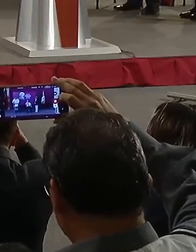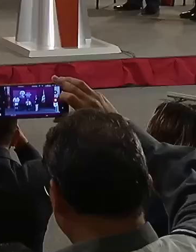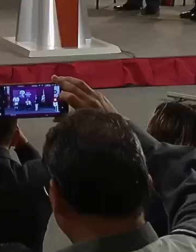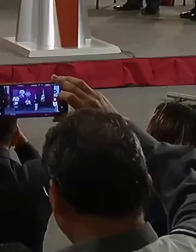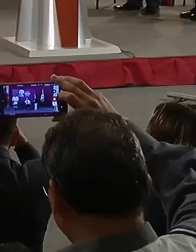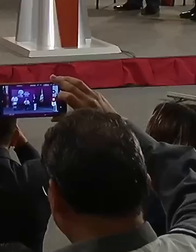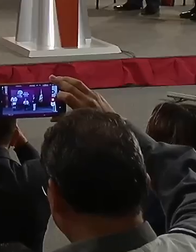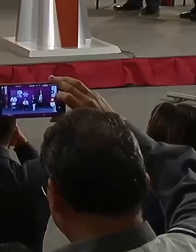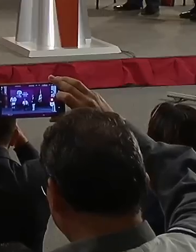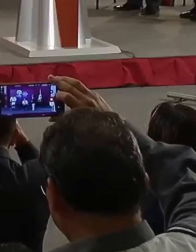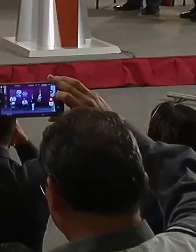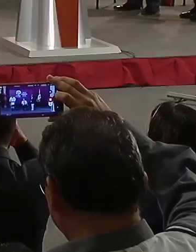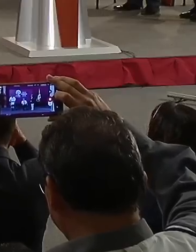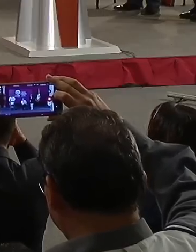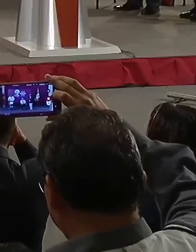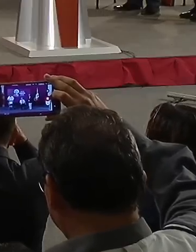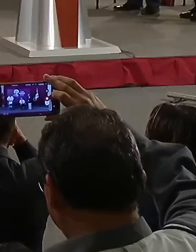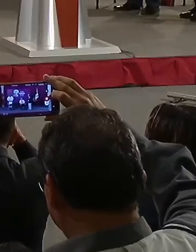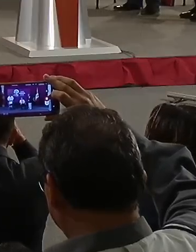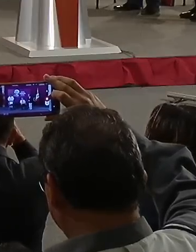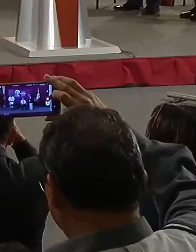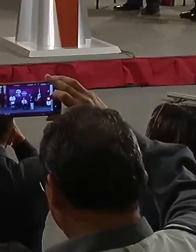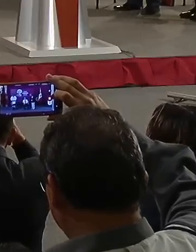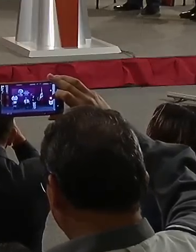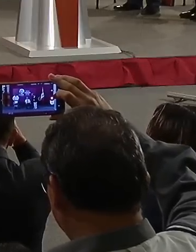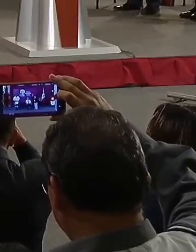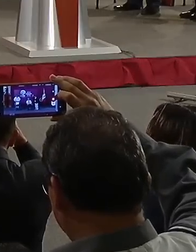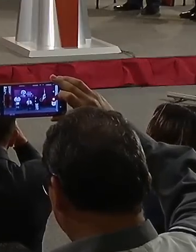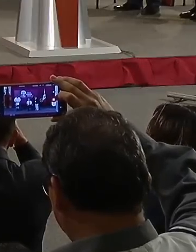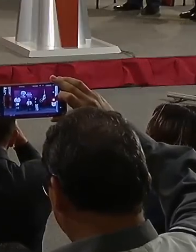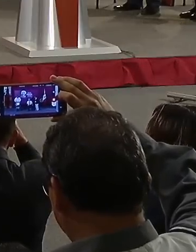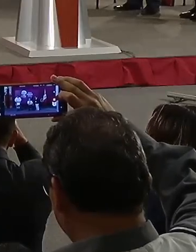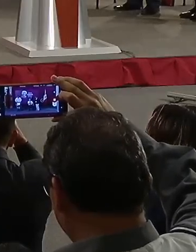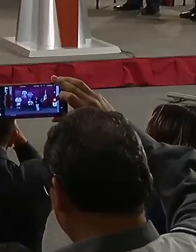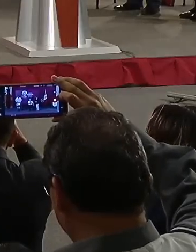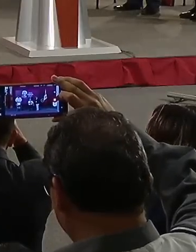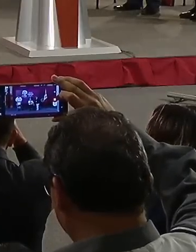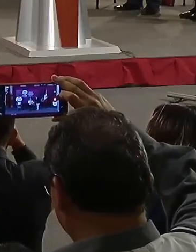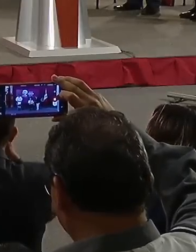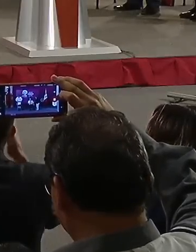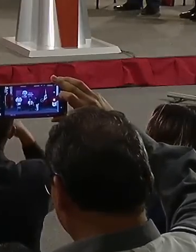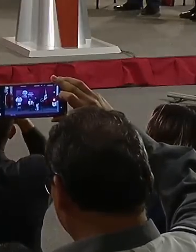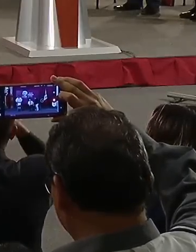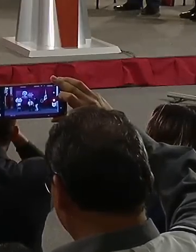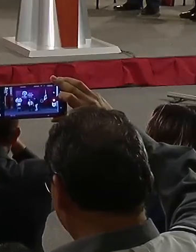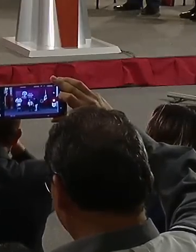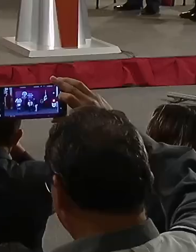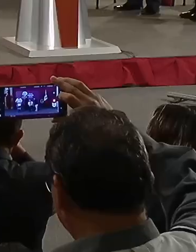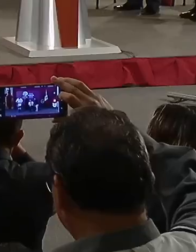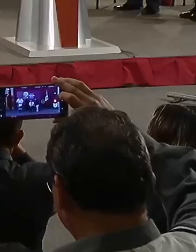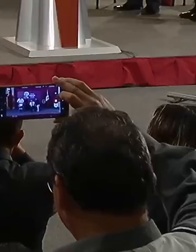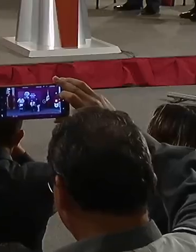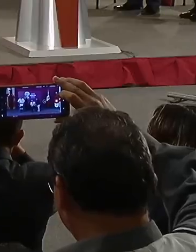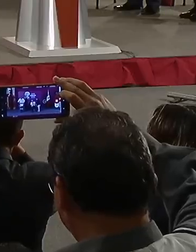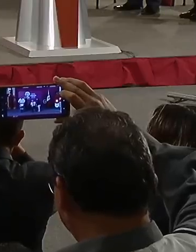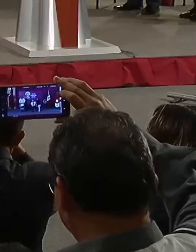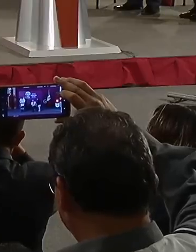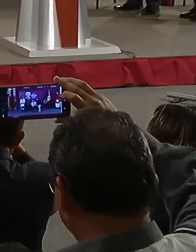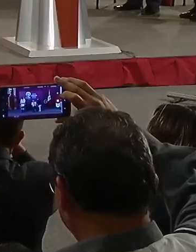¿Vamos a subir su manguita hasta el hombro si es tan amable? La derecha no está.